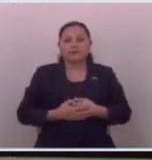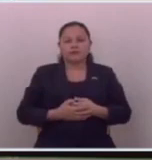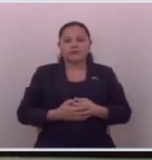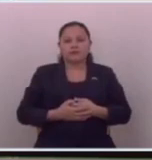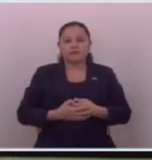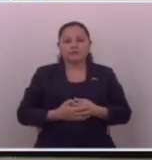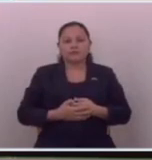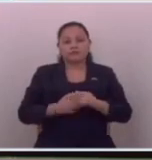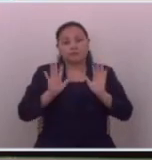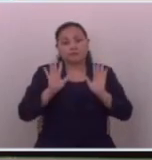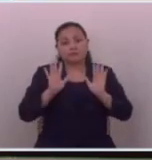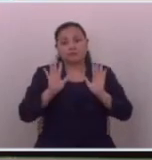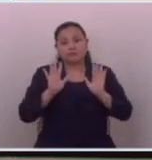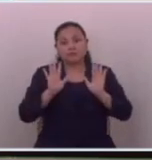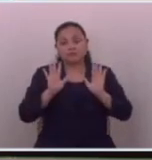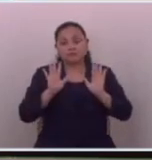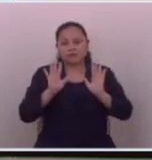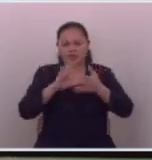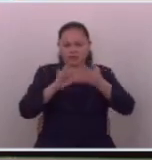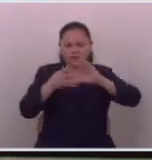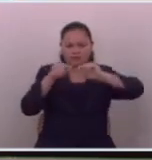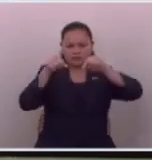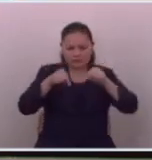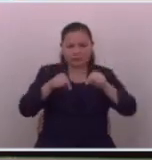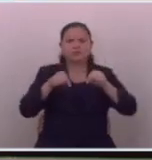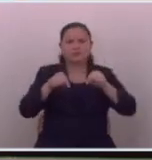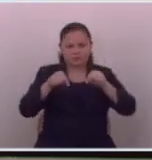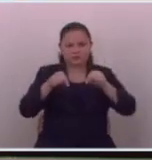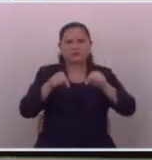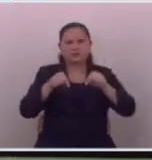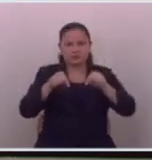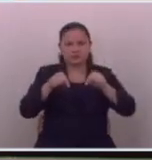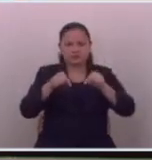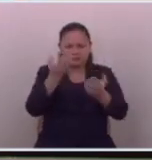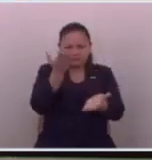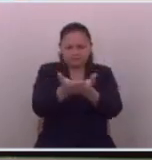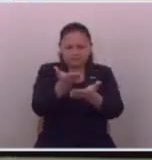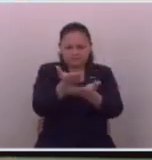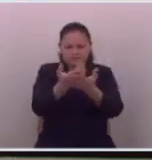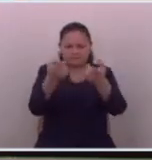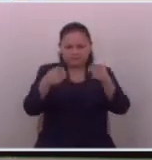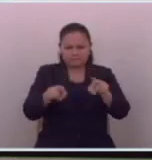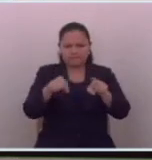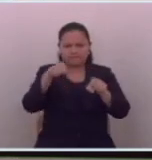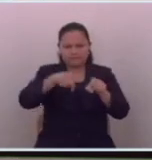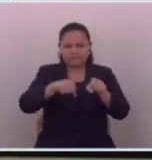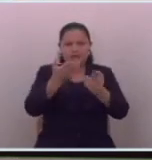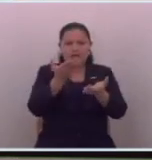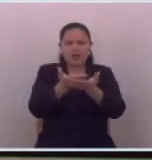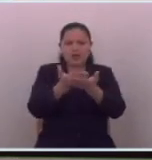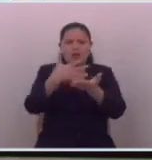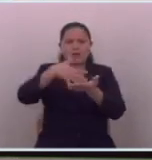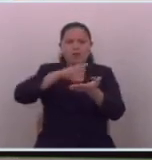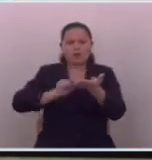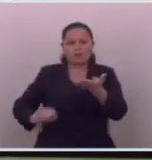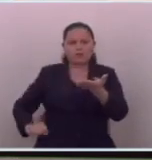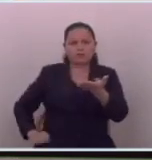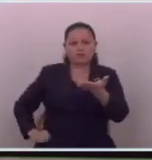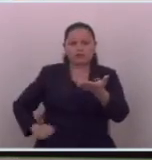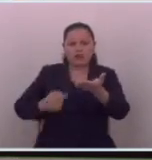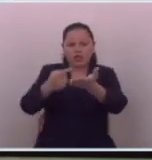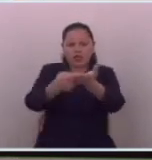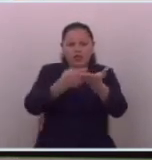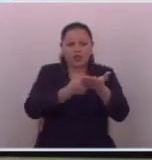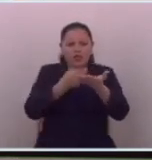no es que quiere hablemos pero con con hechos pues si el pueblo salvadoreño si esta